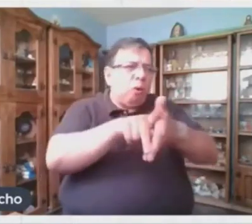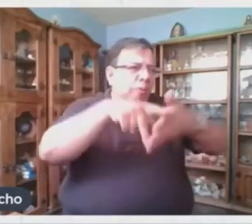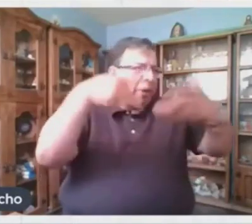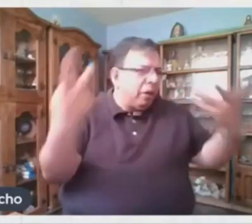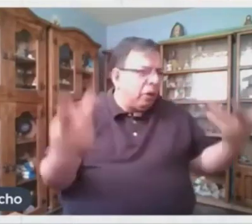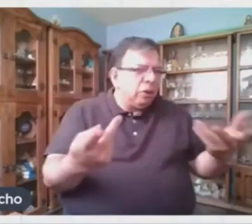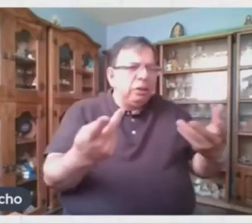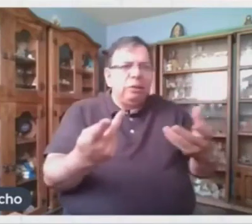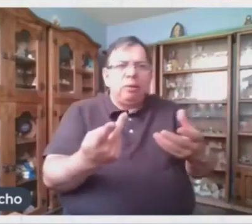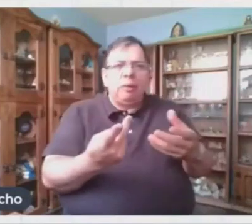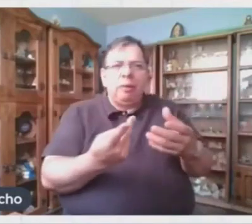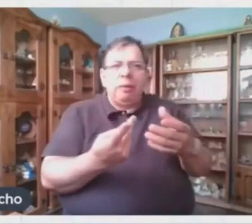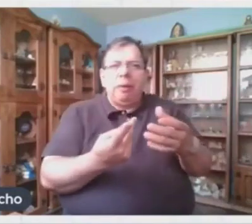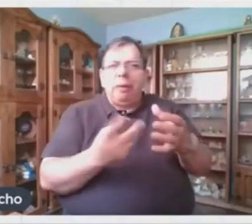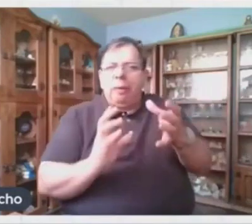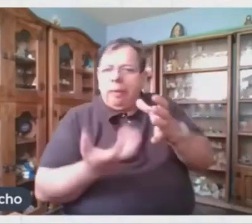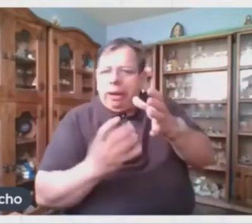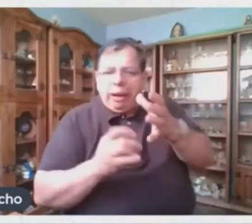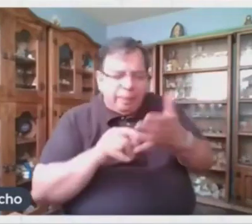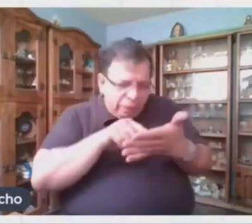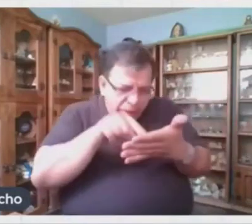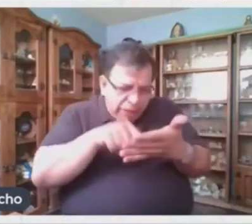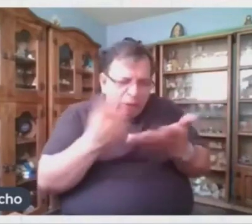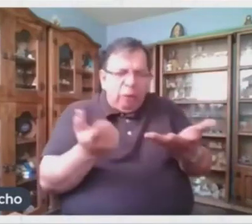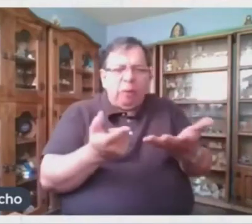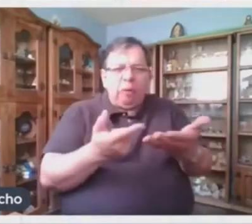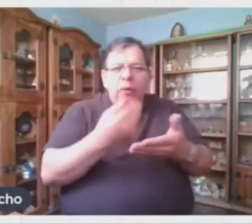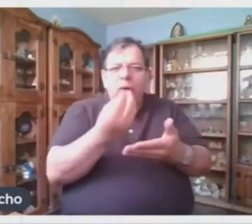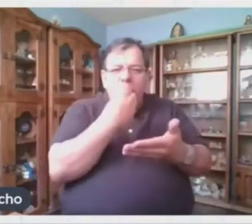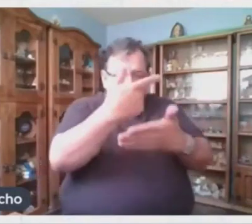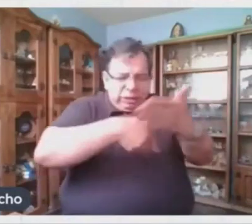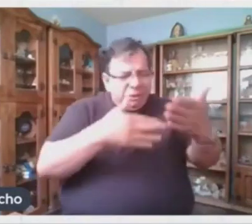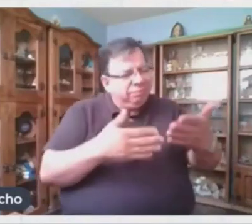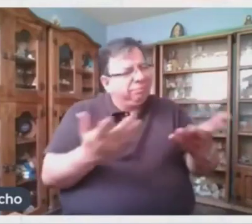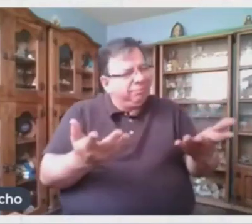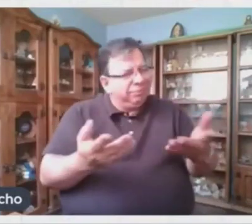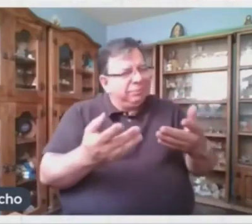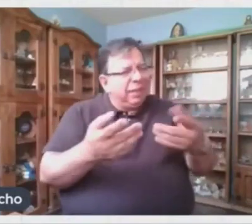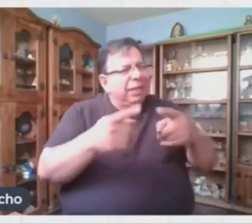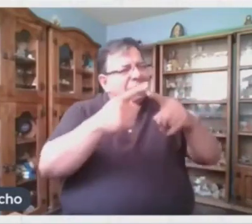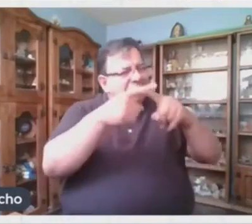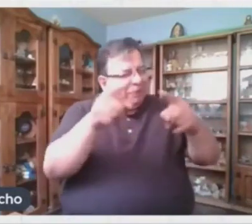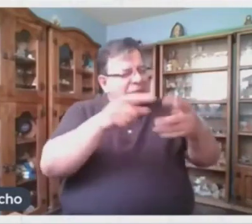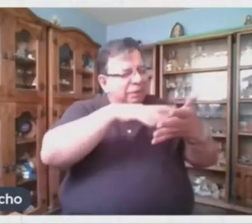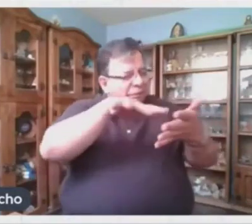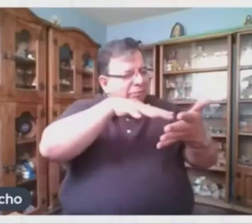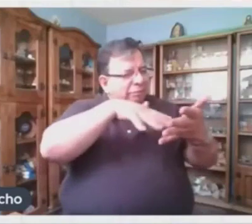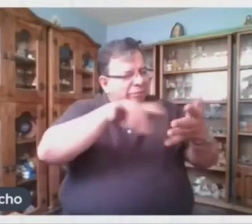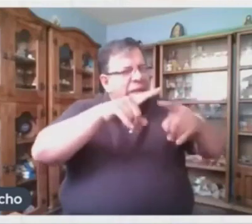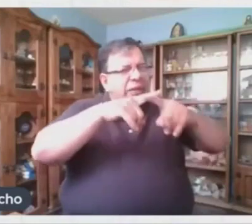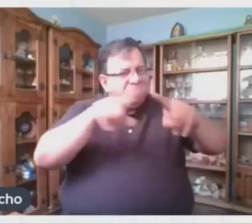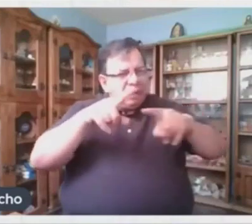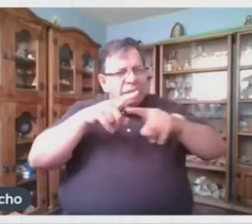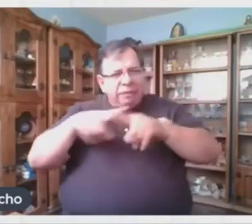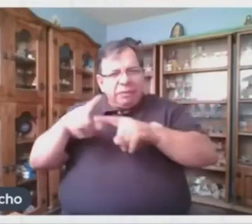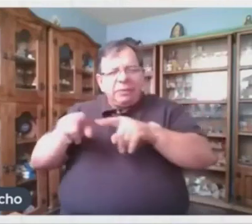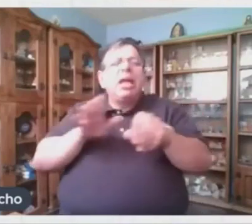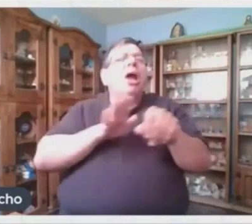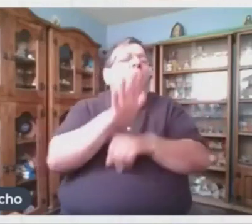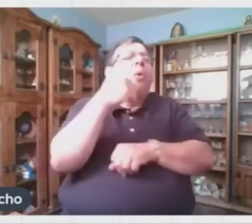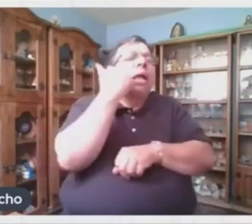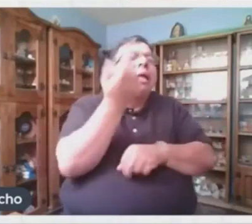lavadora, un poema o una resta de cocina. Existen diferentes tipos de texto. ¿Cuál es el tipo de texto que quieres que te recomiende?